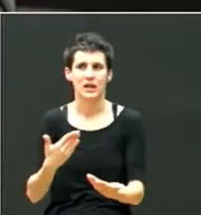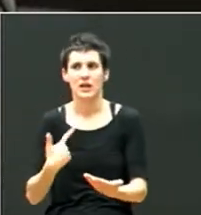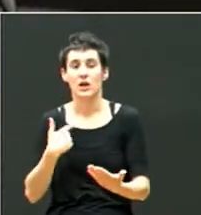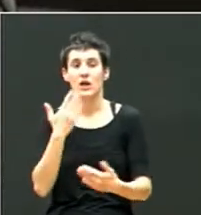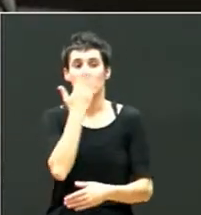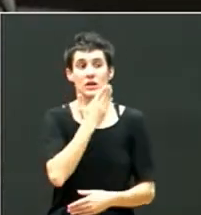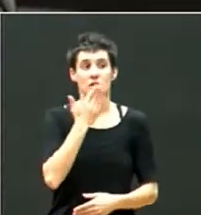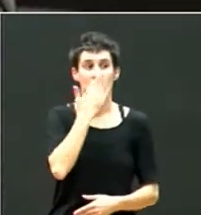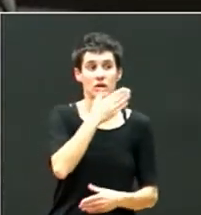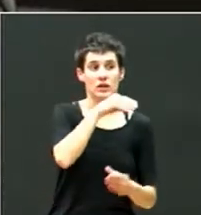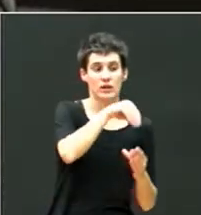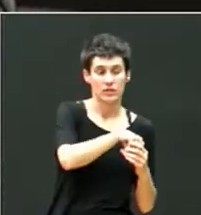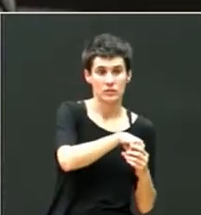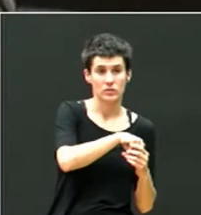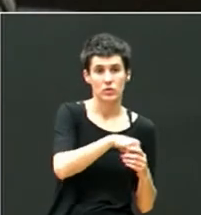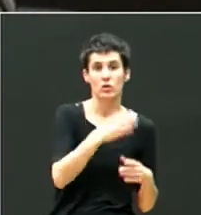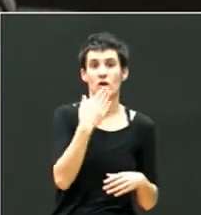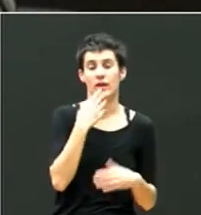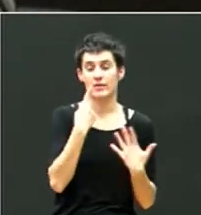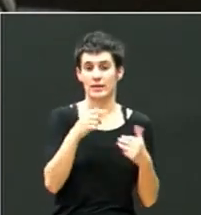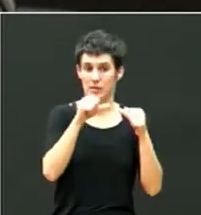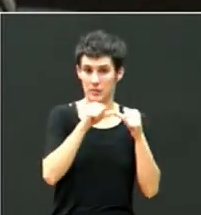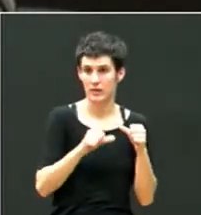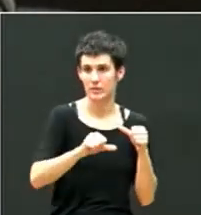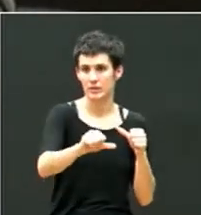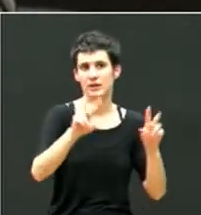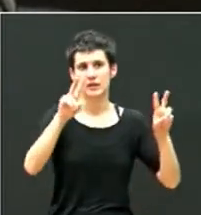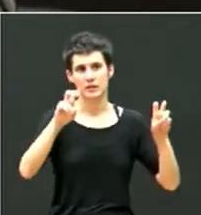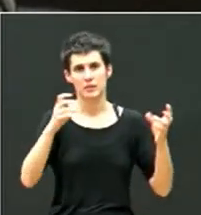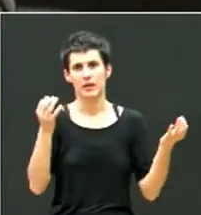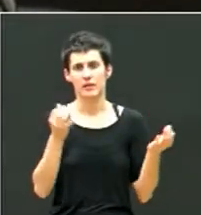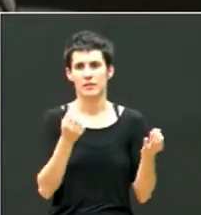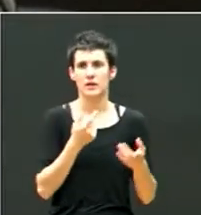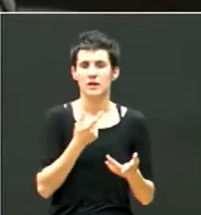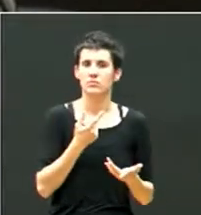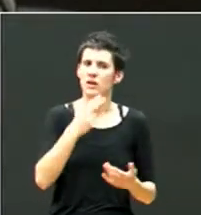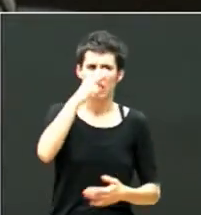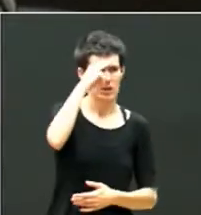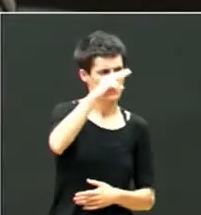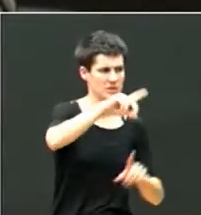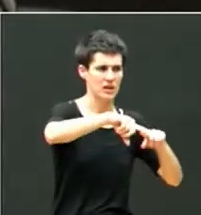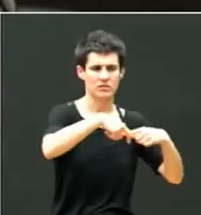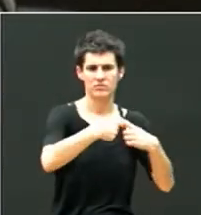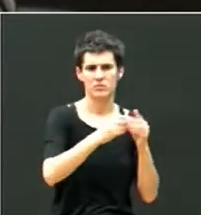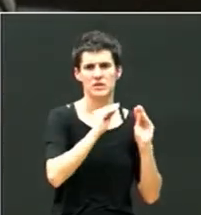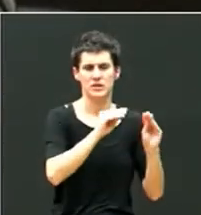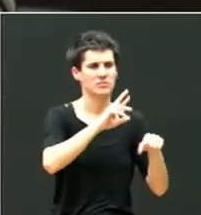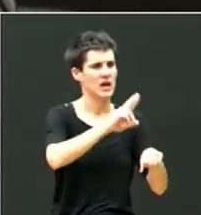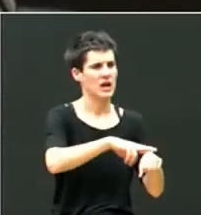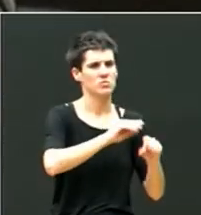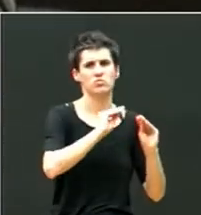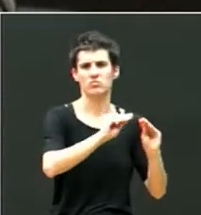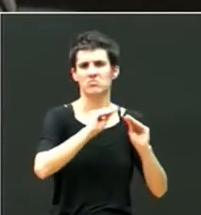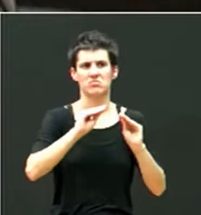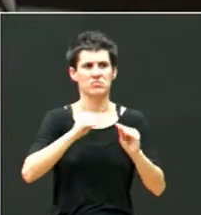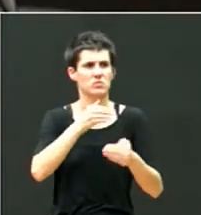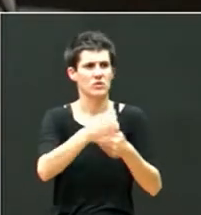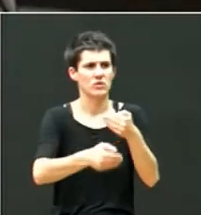escuela también, sobre todo a partir de los seis años, es un tema que, bueno, pues que hay que ir respetando el ritmo que la familia, yo creo que va poniendo.